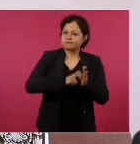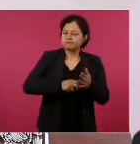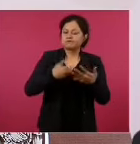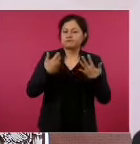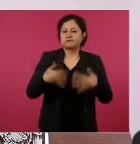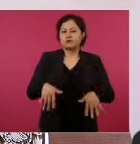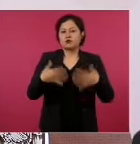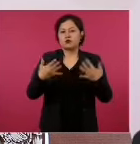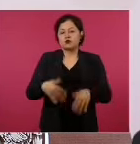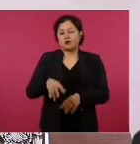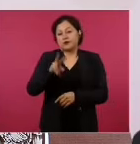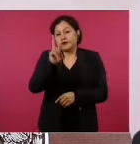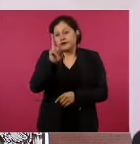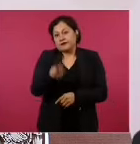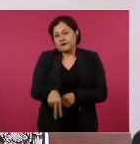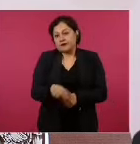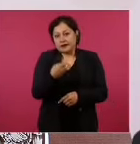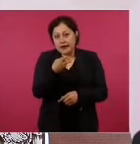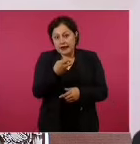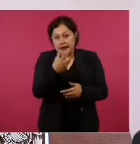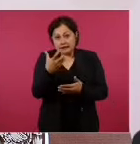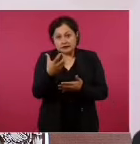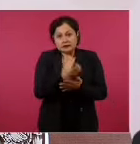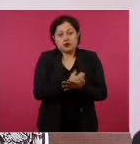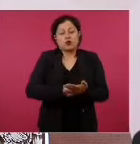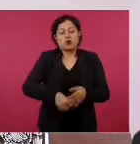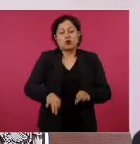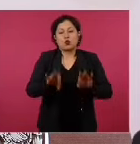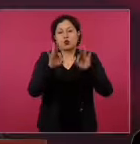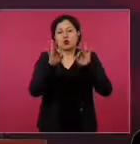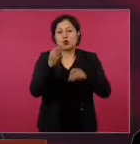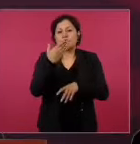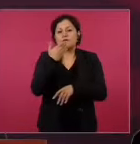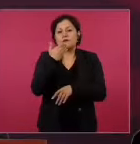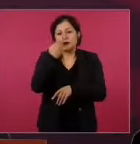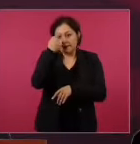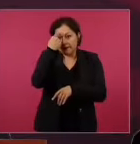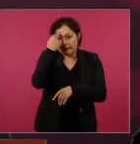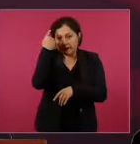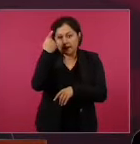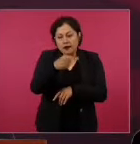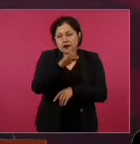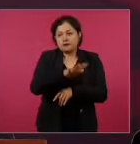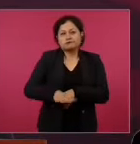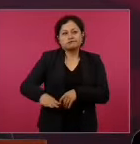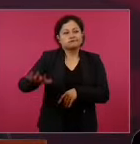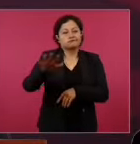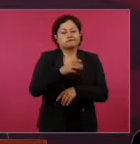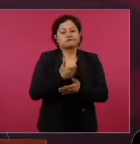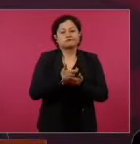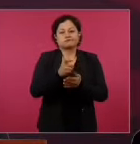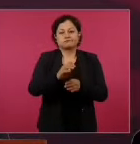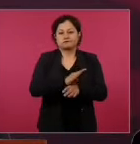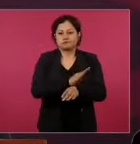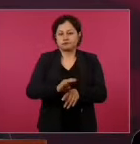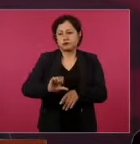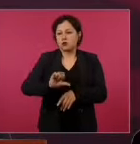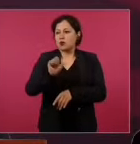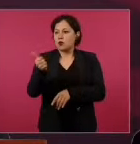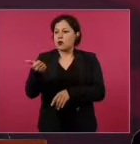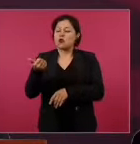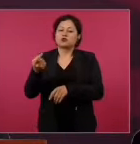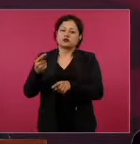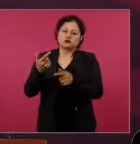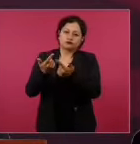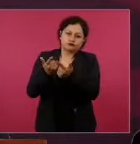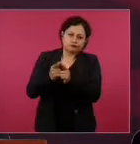posible. Hubo mucha coordinación de varias instituciones, entre ellas, por supuesto, la Secretaría de Hacienda,